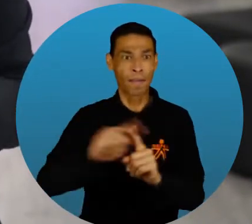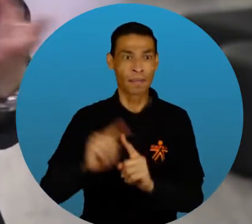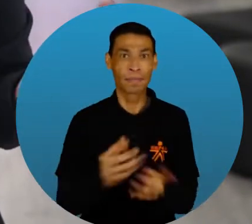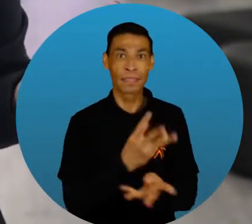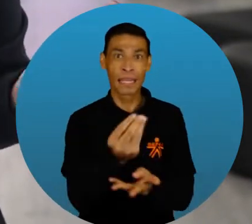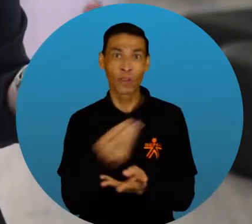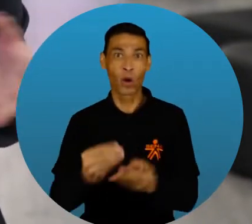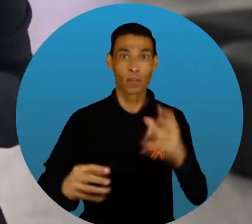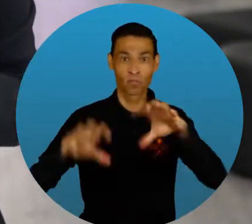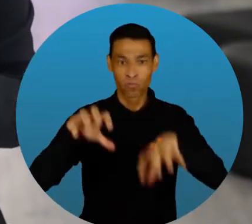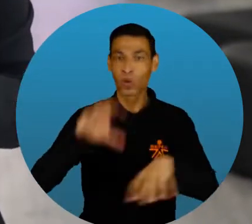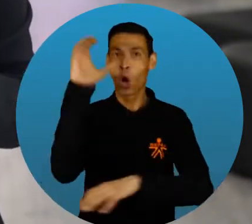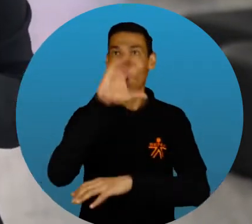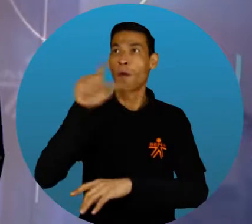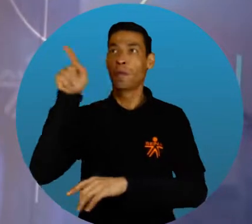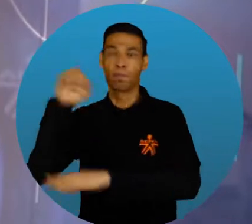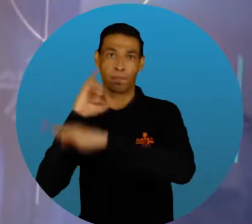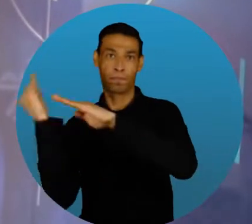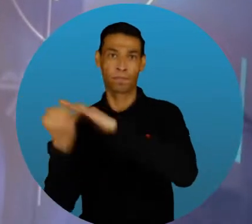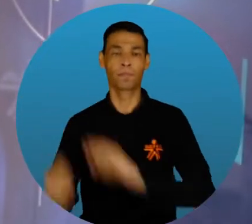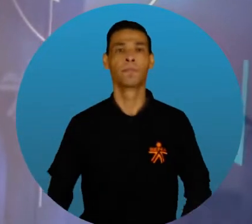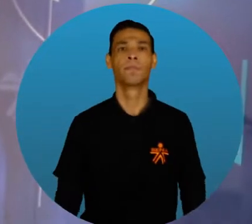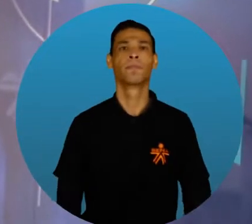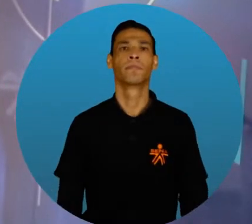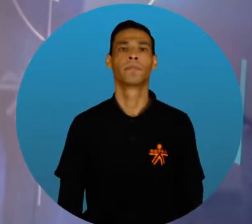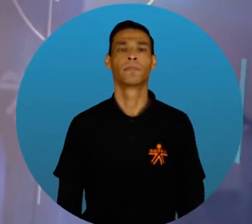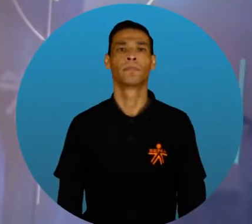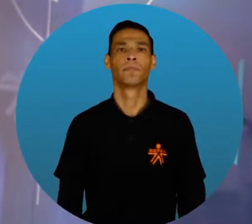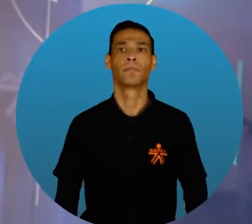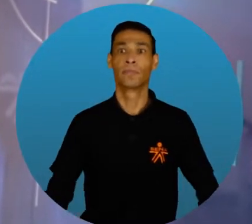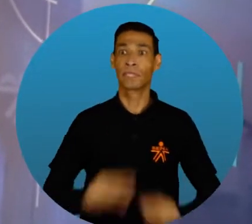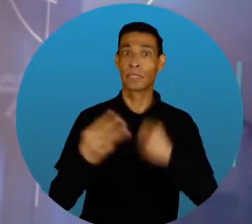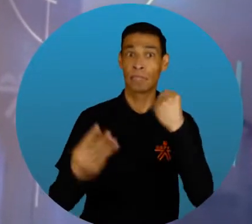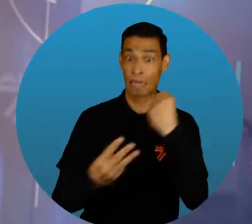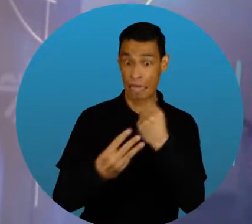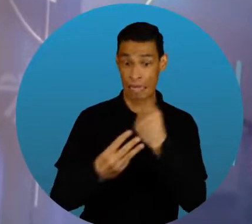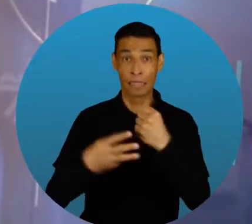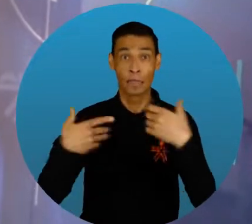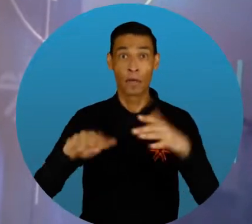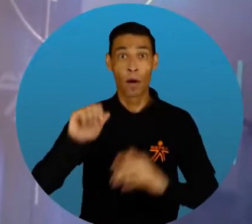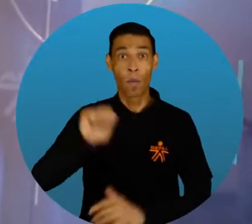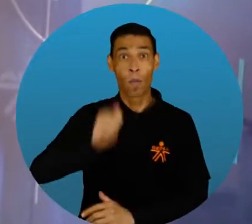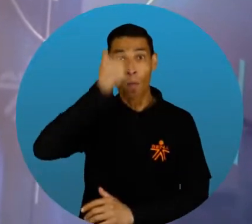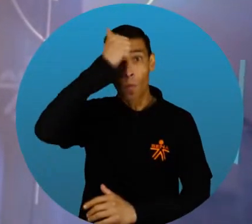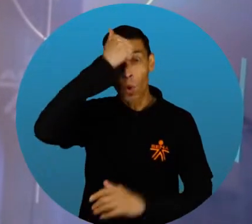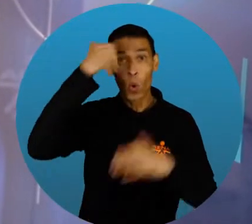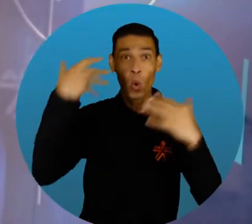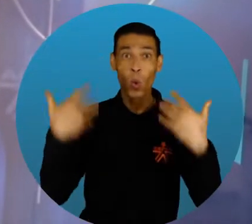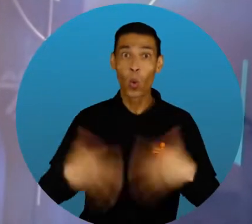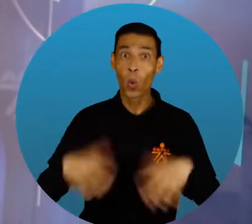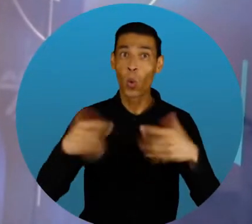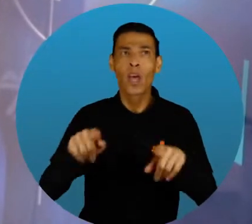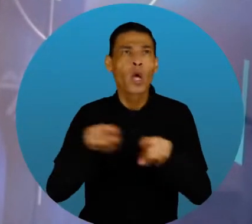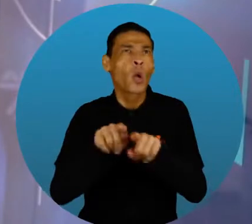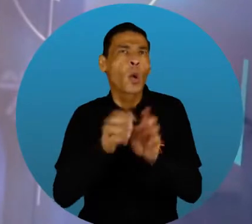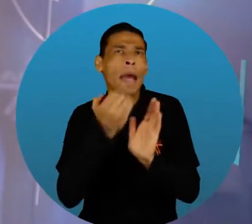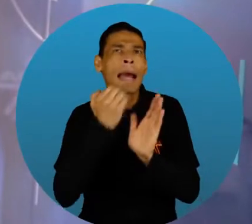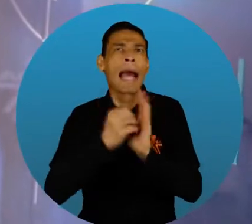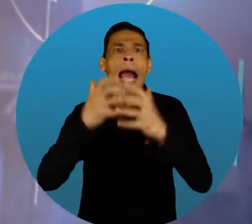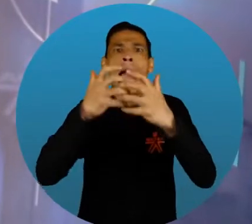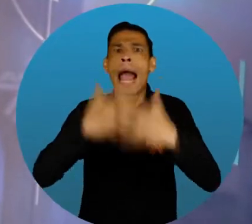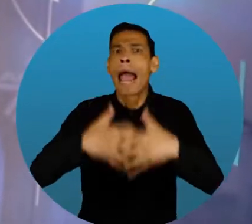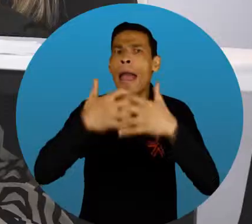sectores de ambos países Sena principalmente es algo, una empresa, vamos a decirlo así